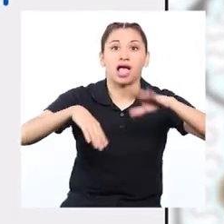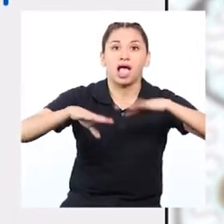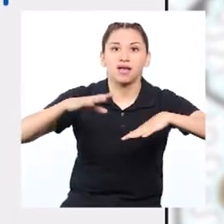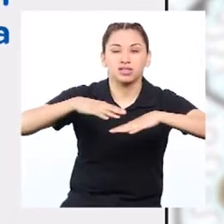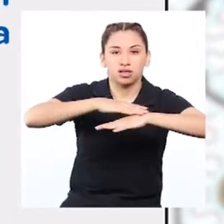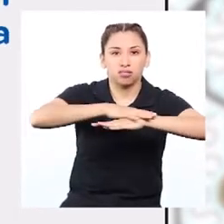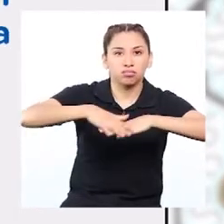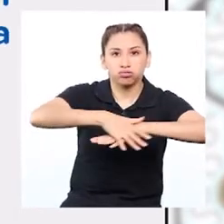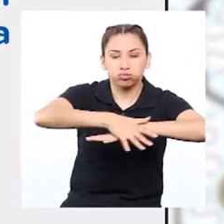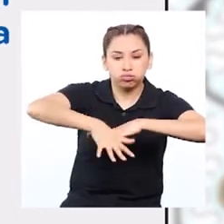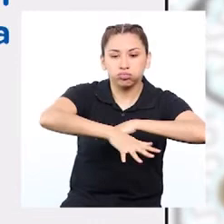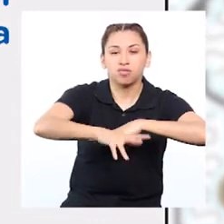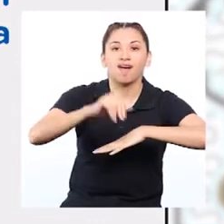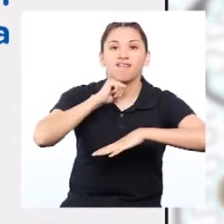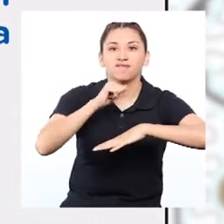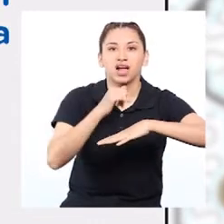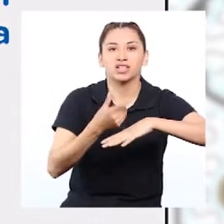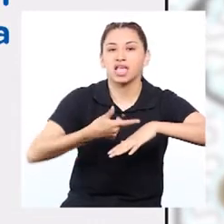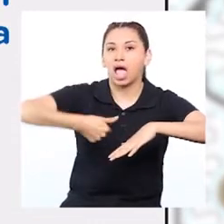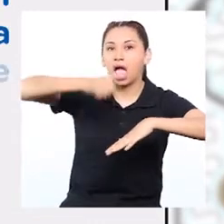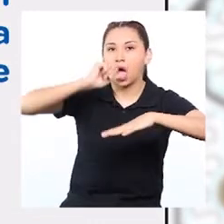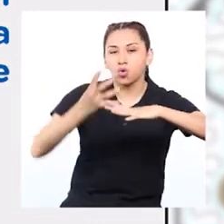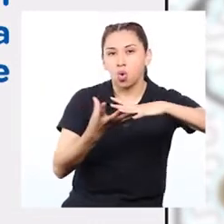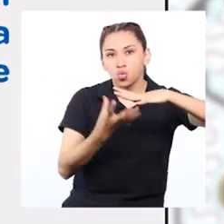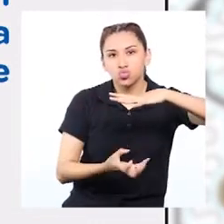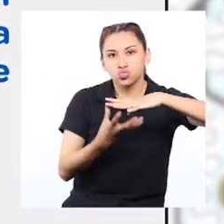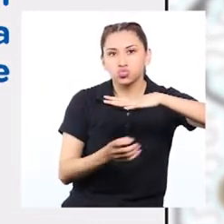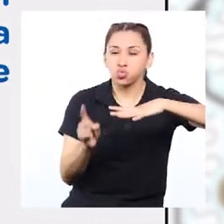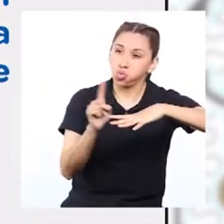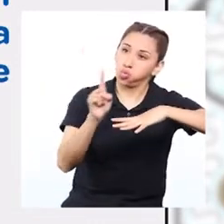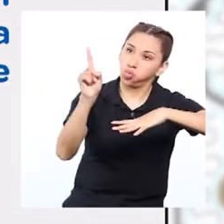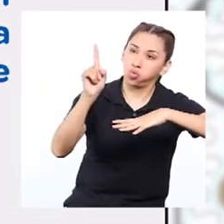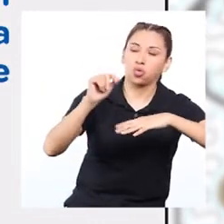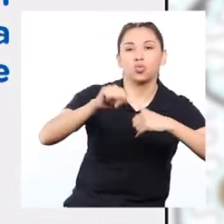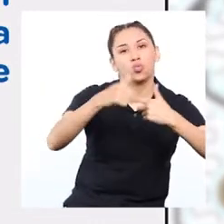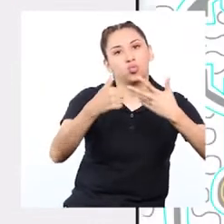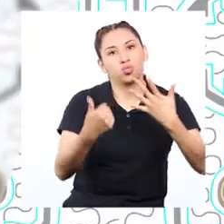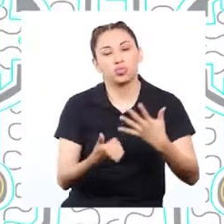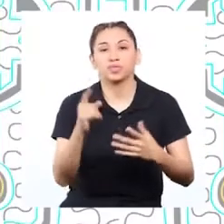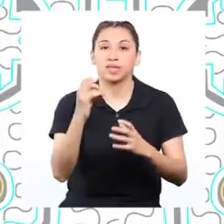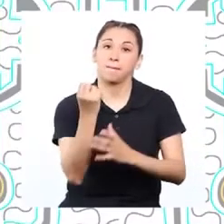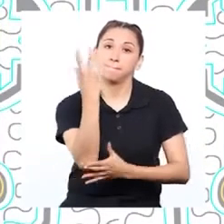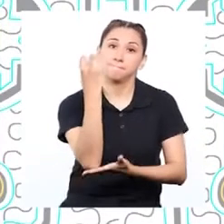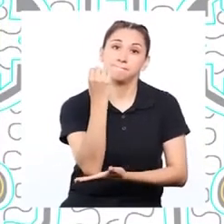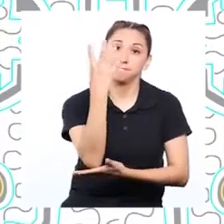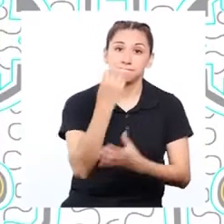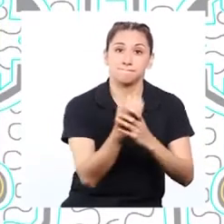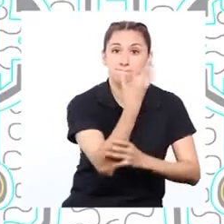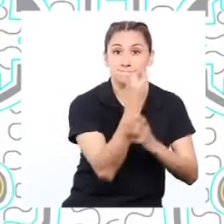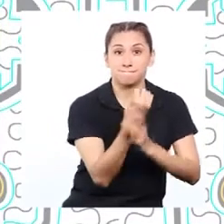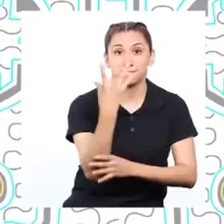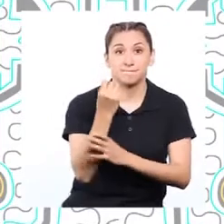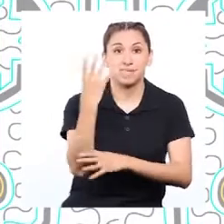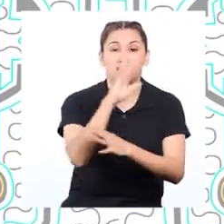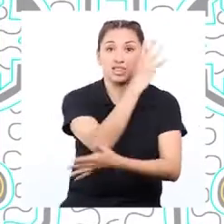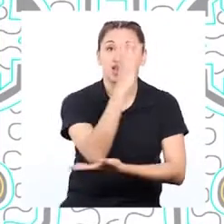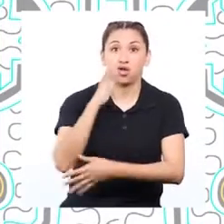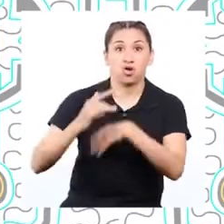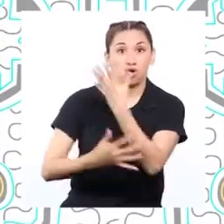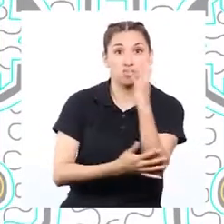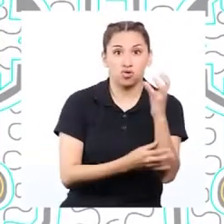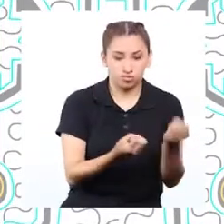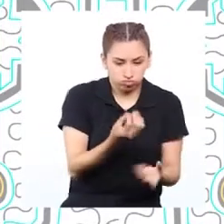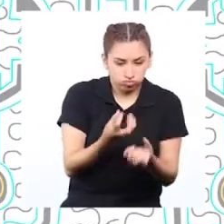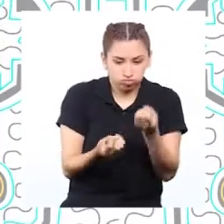deslizamientos de tierra, falta de humedad en las zonas altas, entre otros. Las plantas de los bosques cubren el suelo